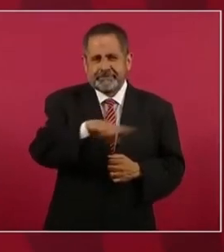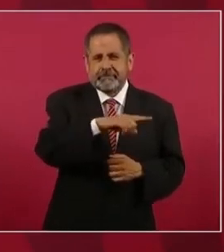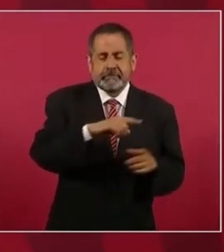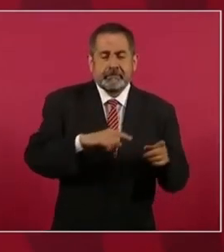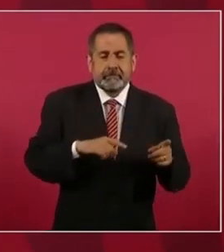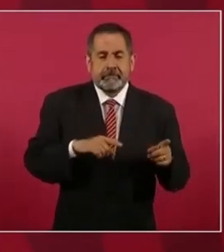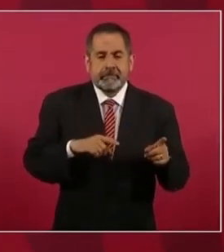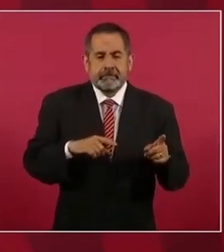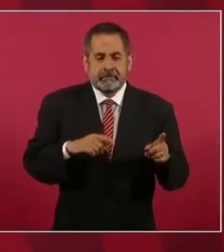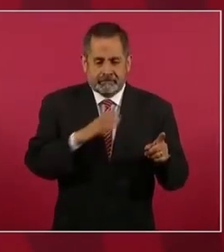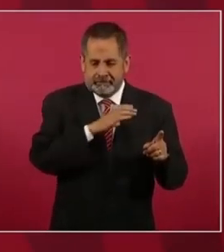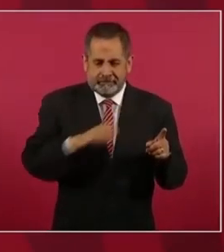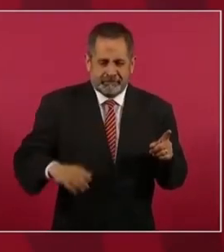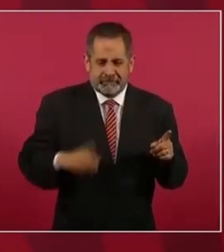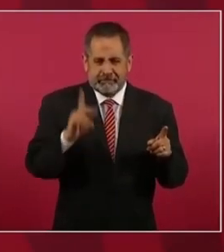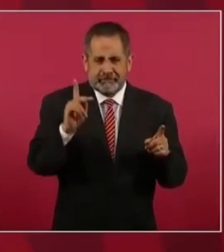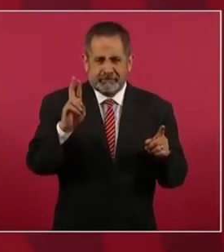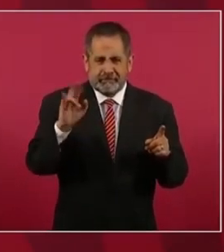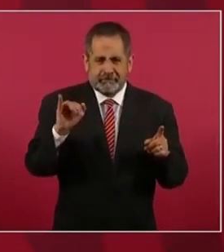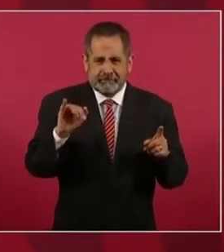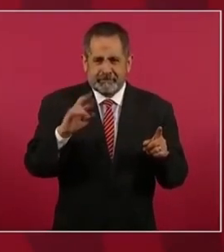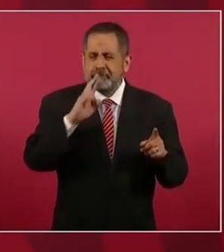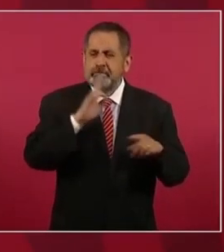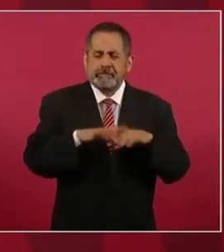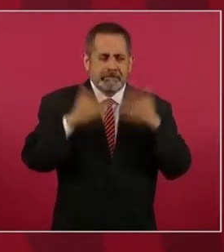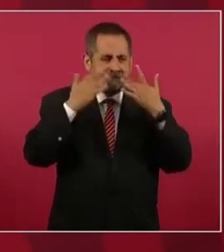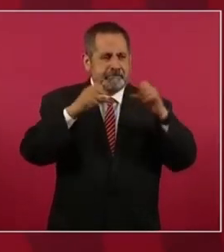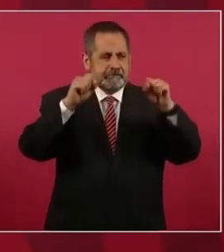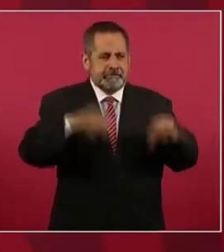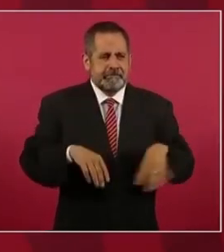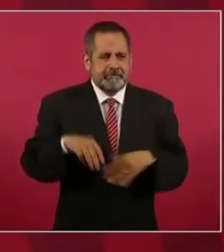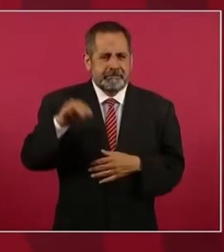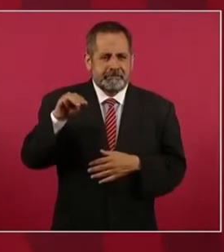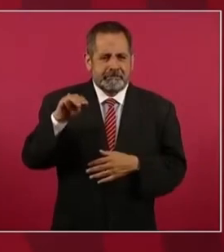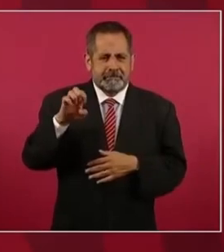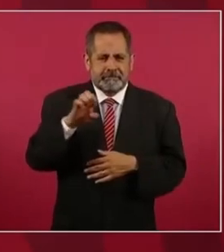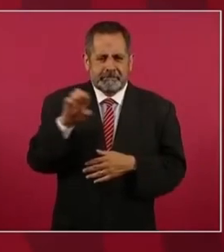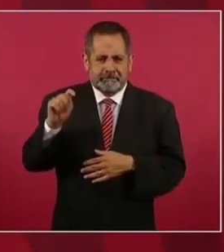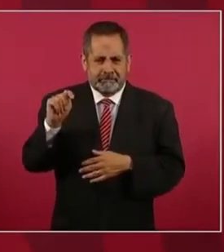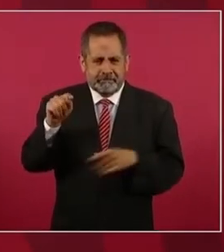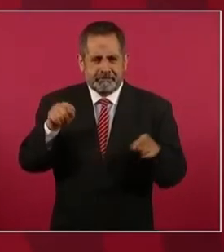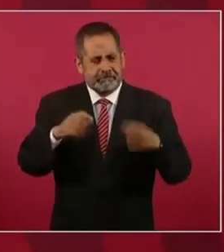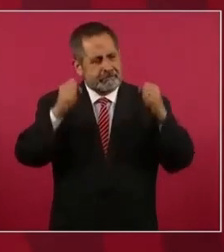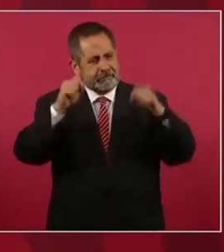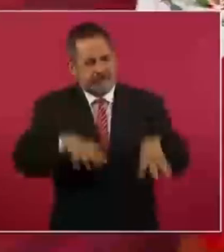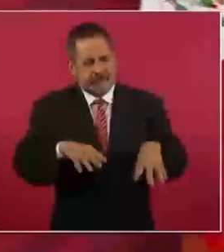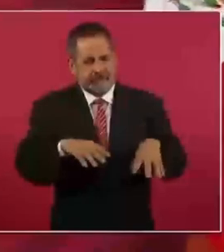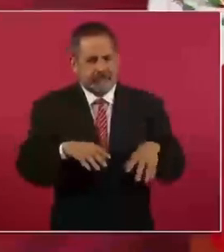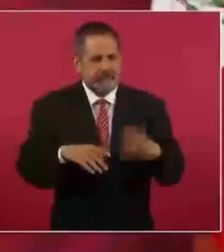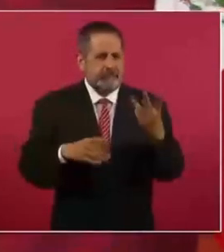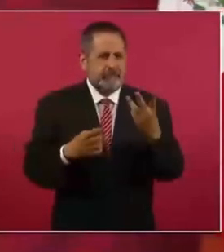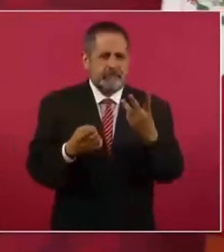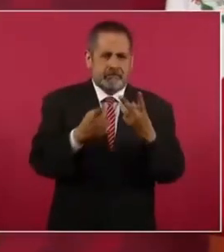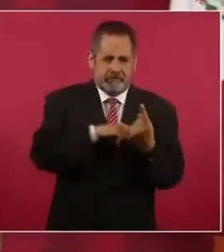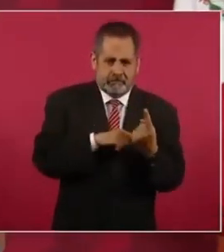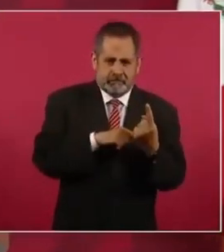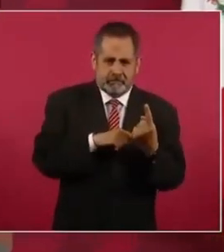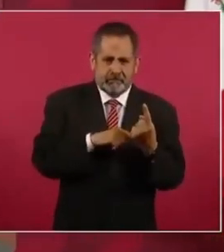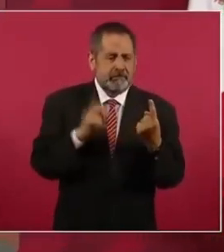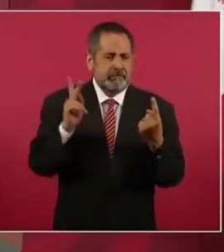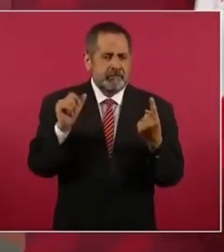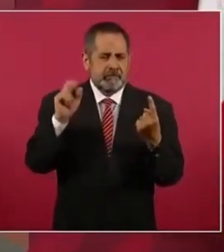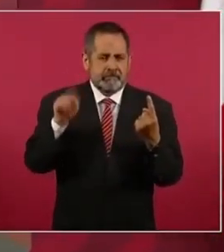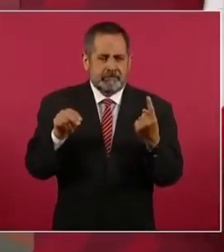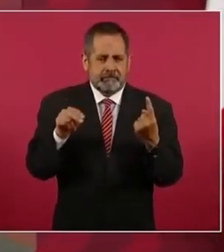el candidato del PRI, MIT, y que quedara el candidato del